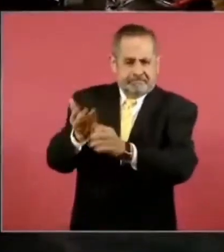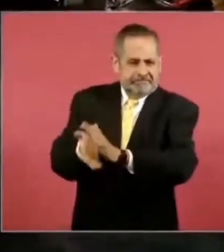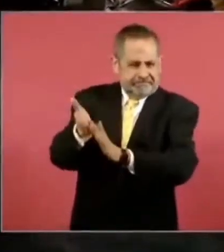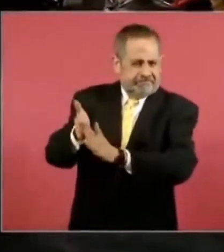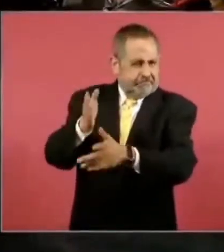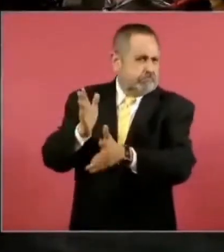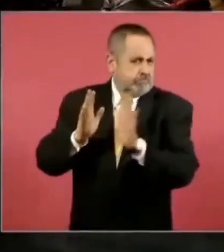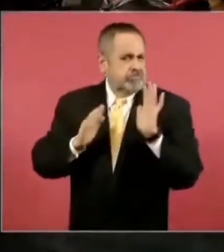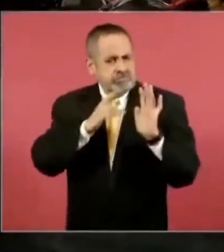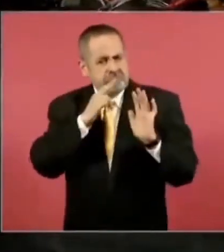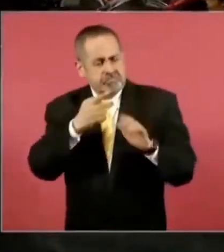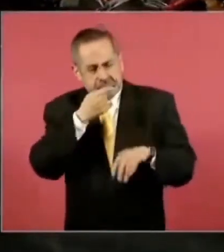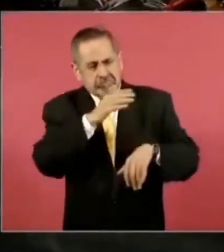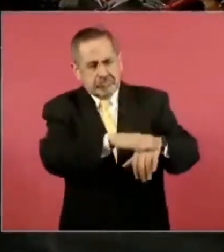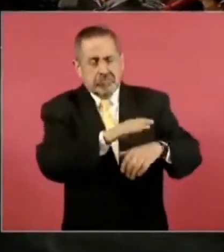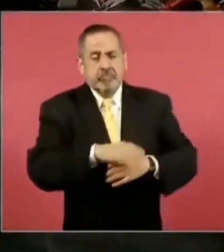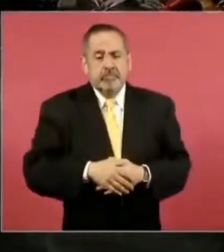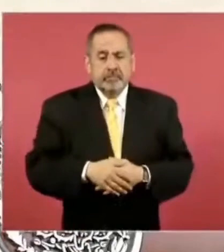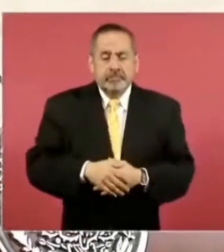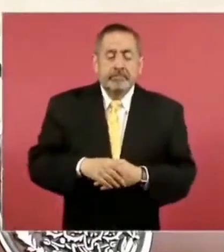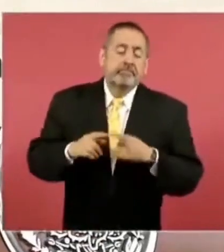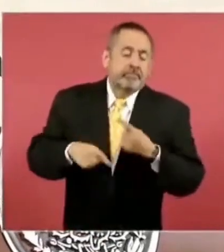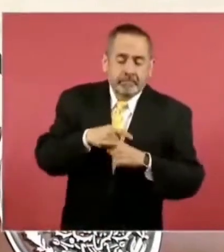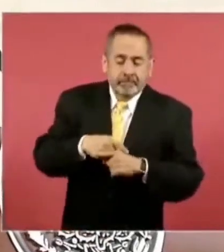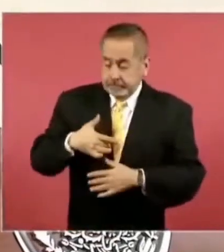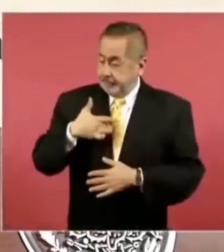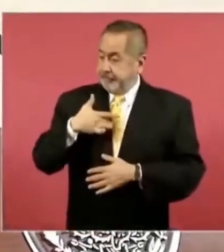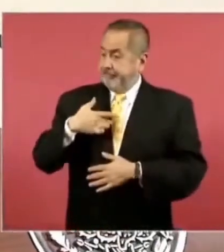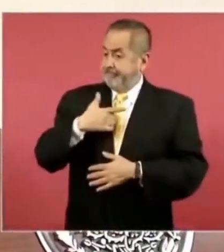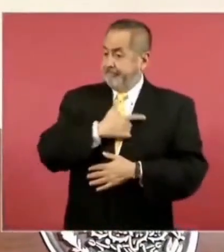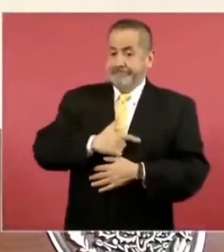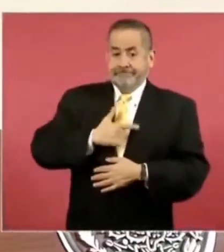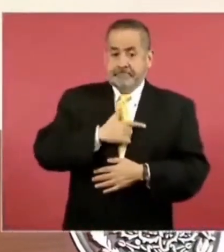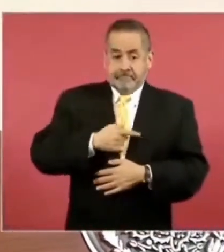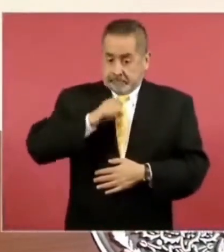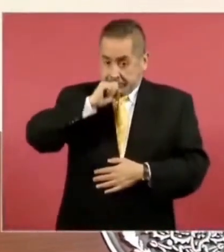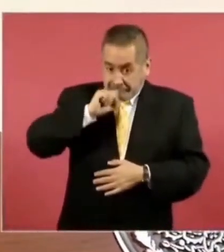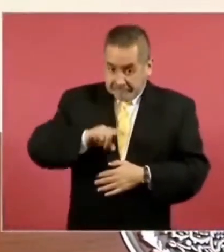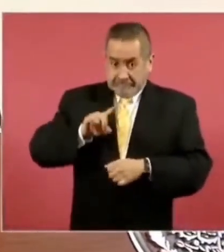Acapulco. Y me dio muchísimo gusto porque creo que el mismo día